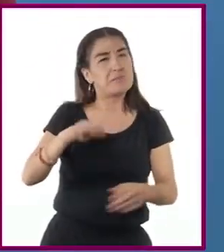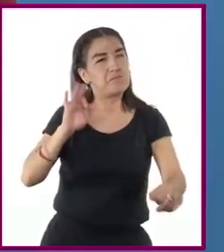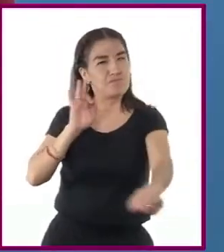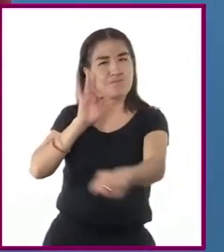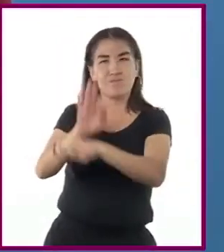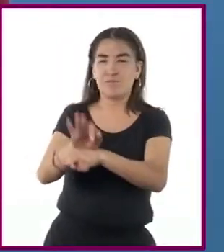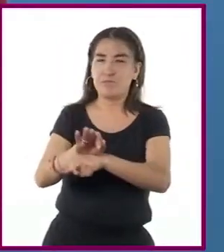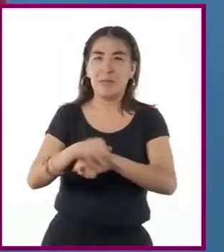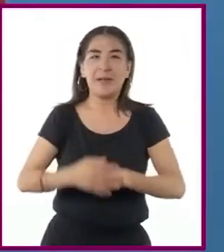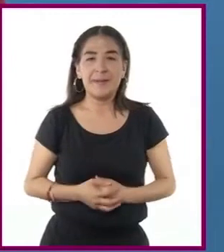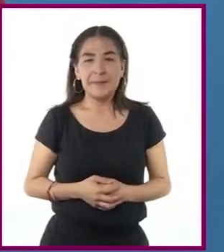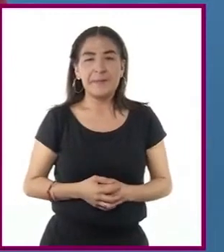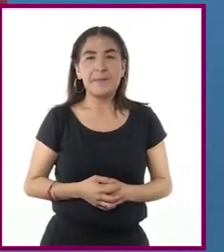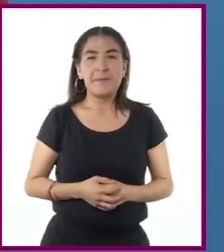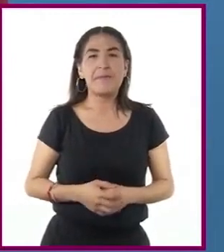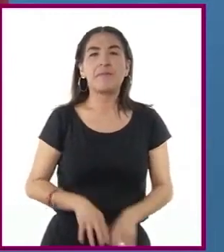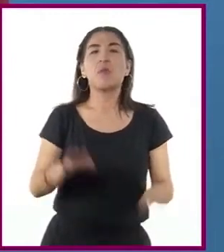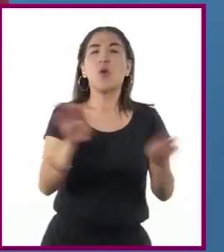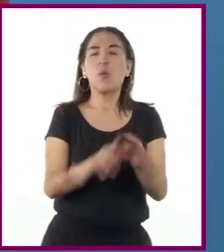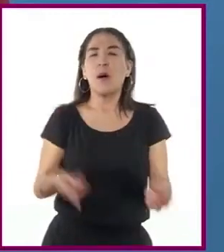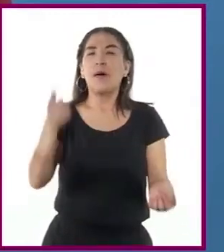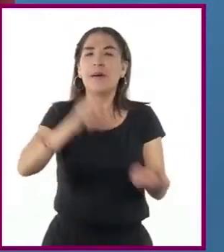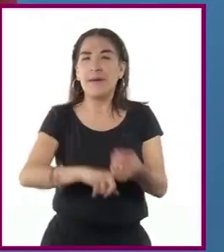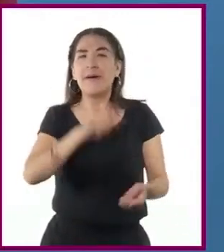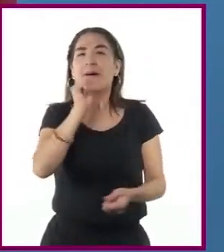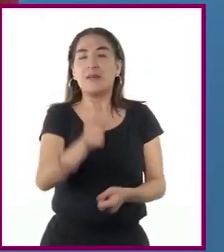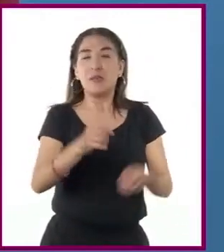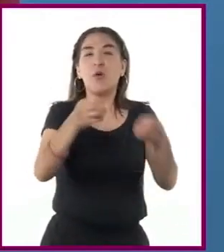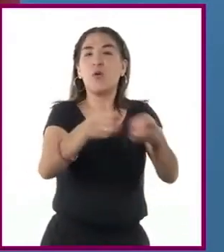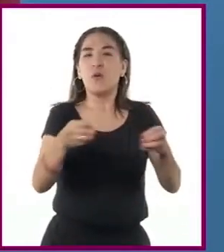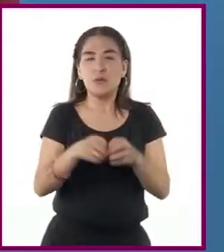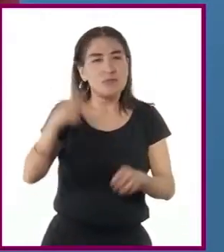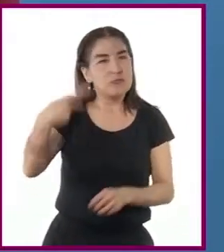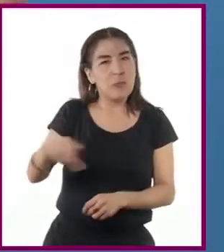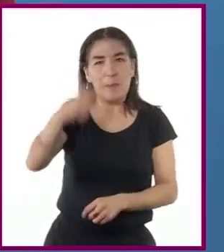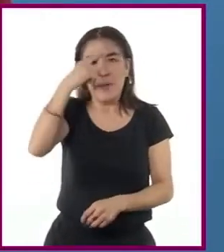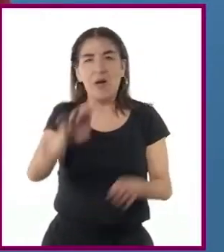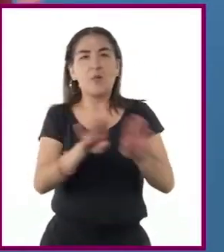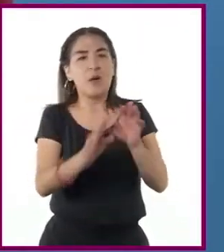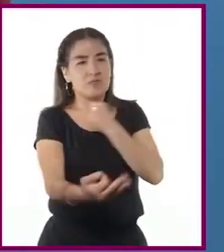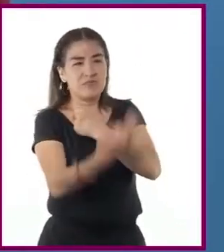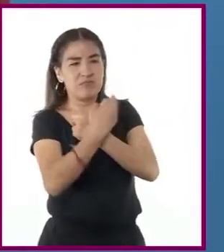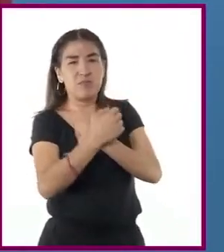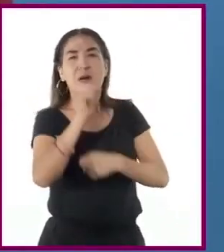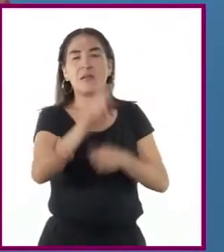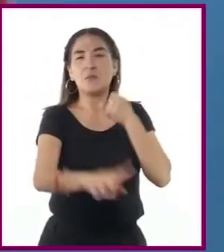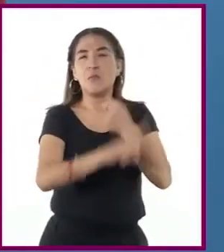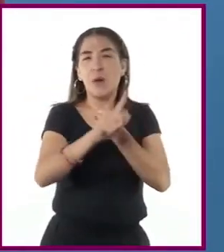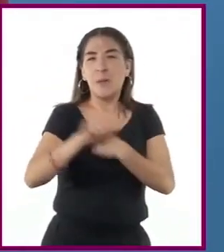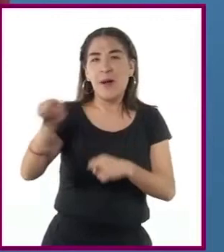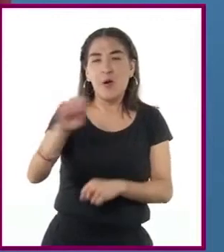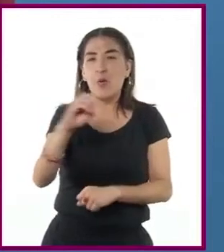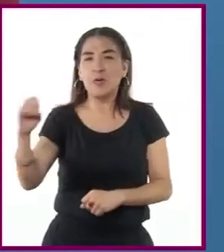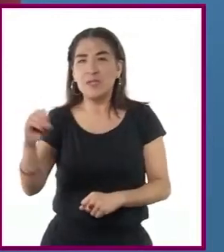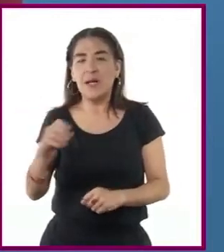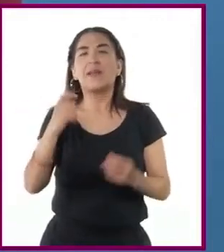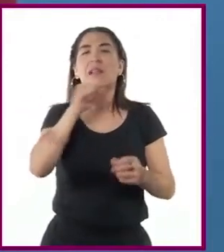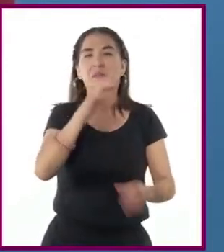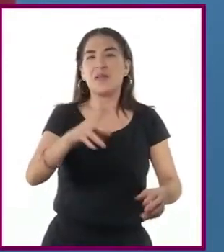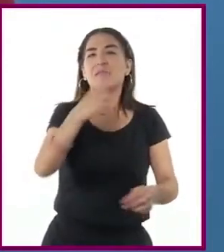Por otra parte, la Unión Soviética creó su propia organización para defenderse de los ataques de las potencias occidentales y sus aliados.